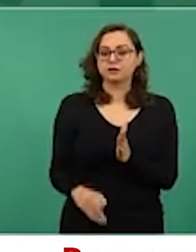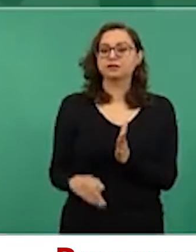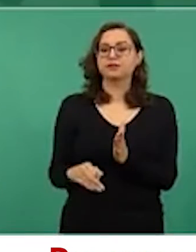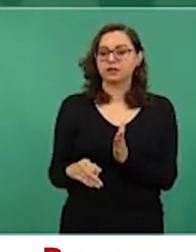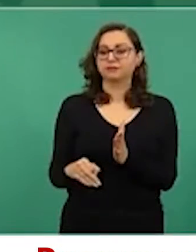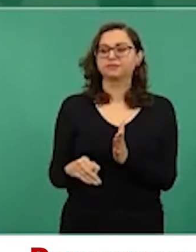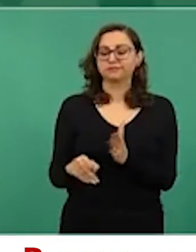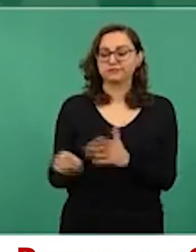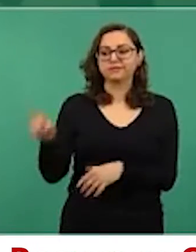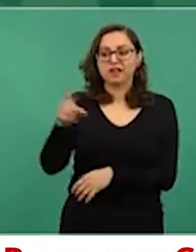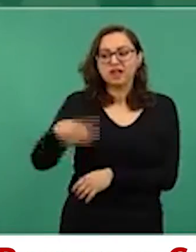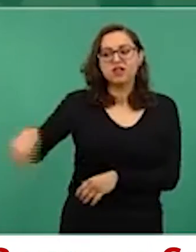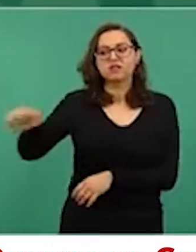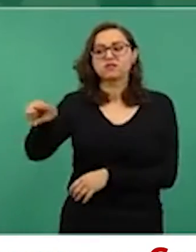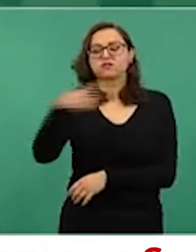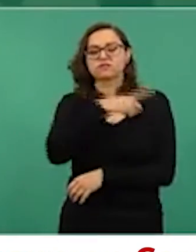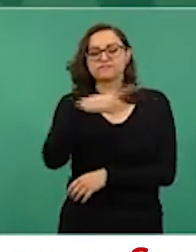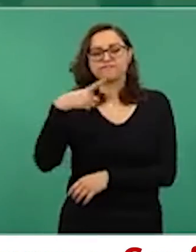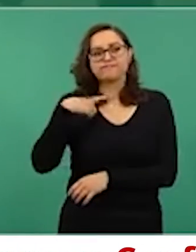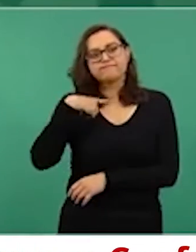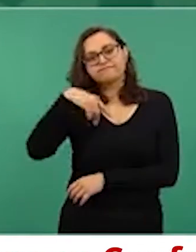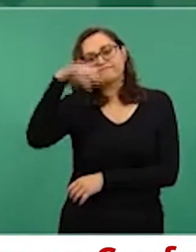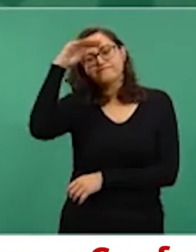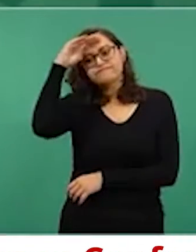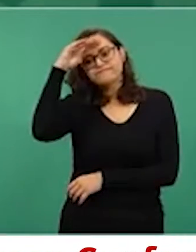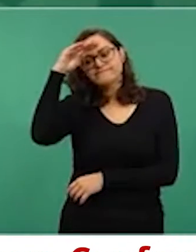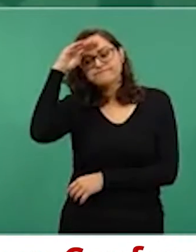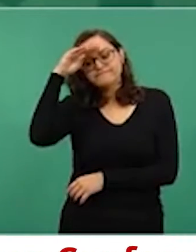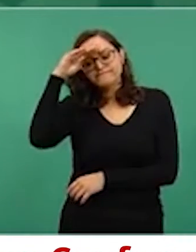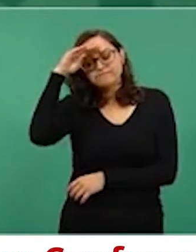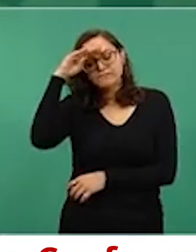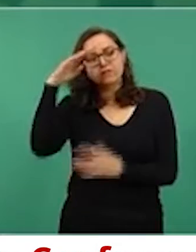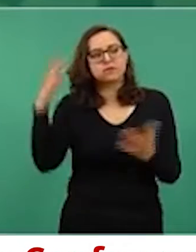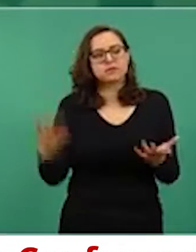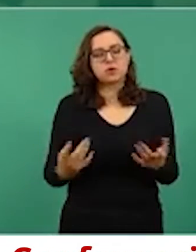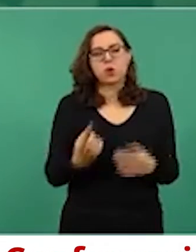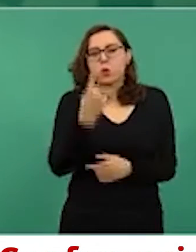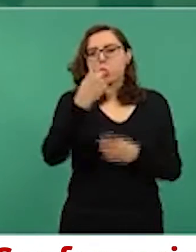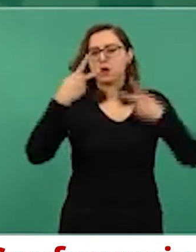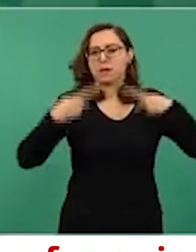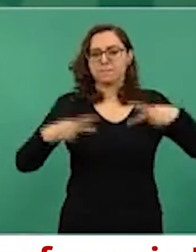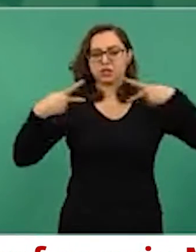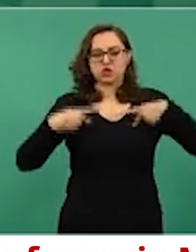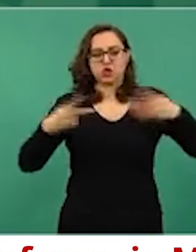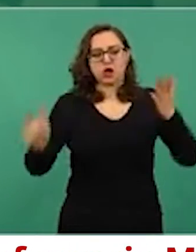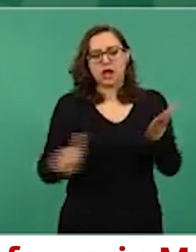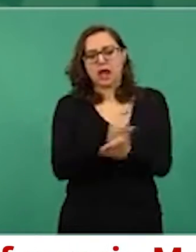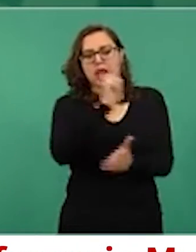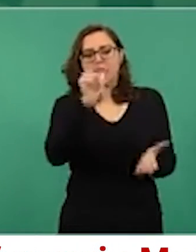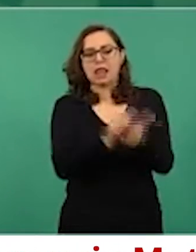a todos los que cometen un ilícito